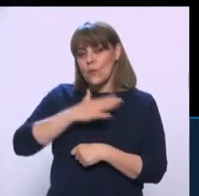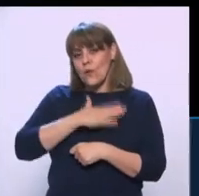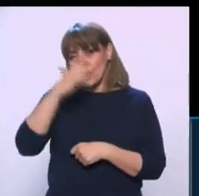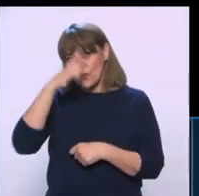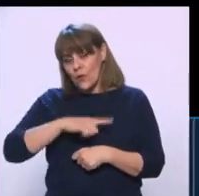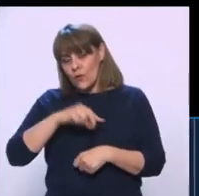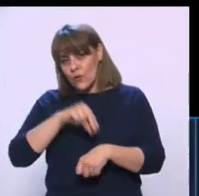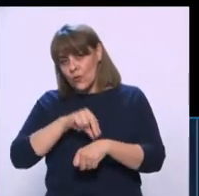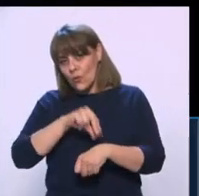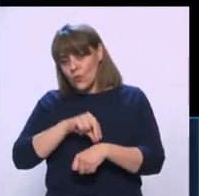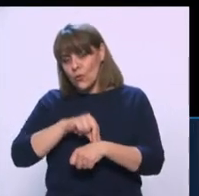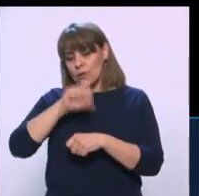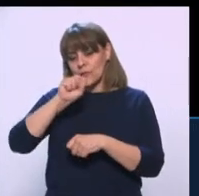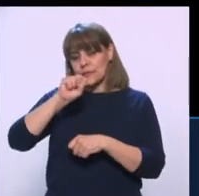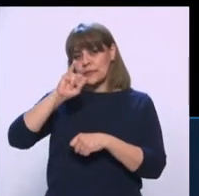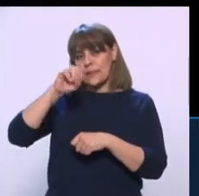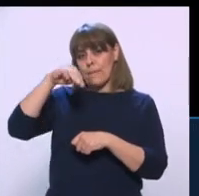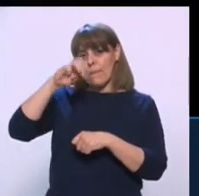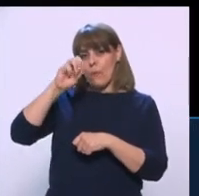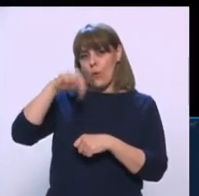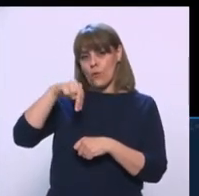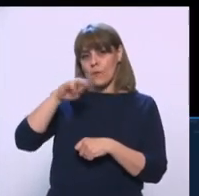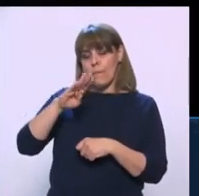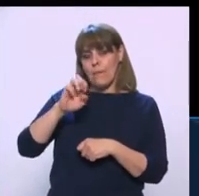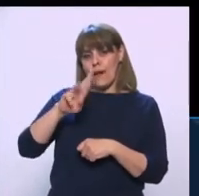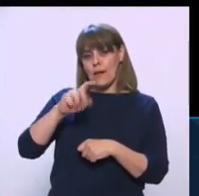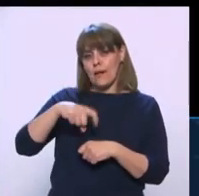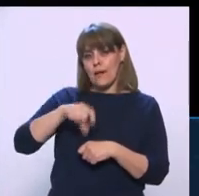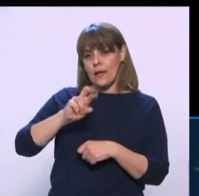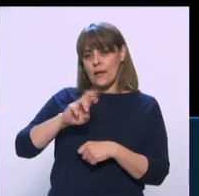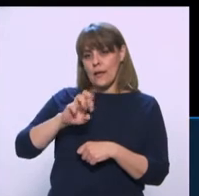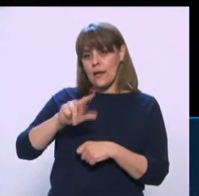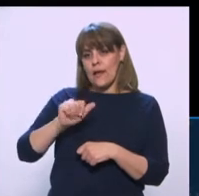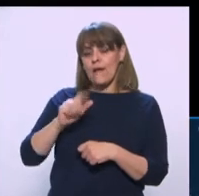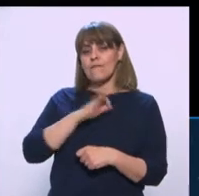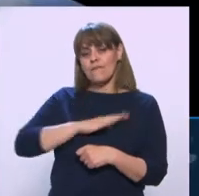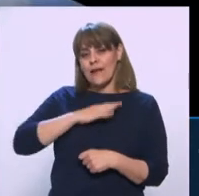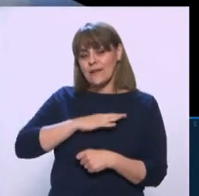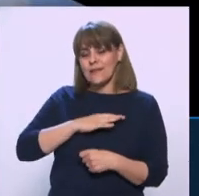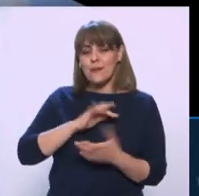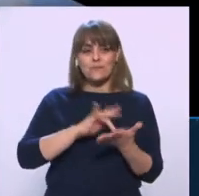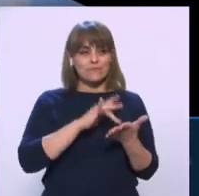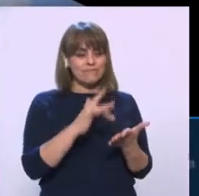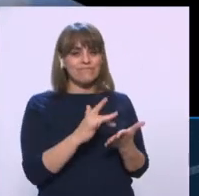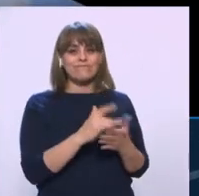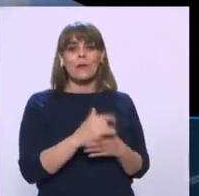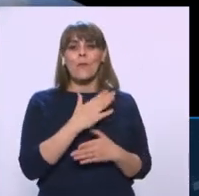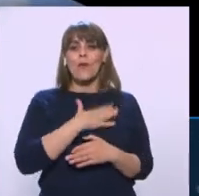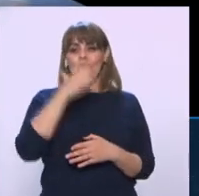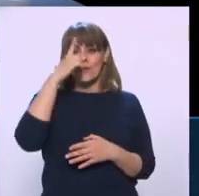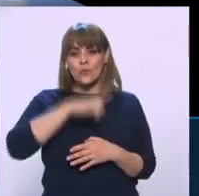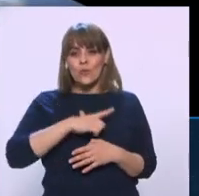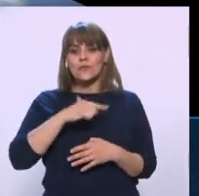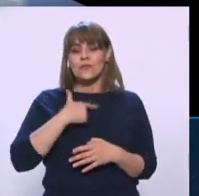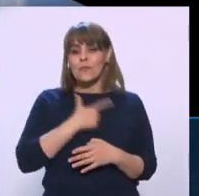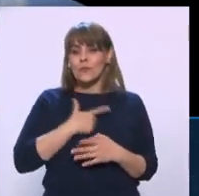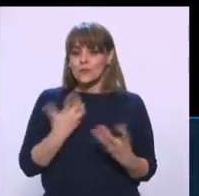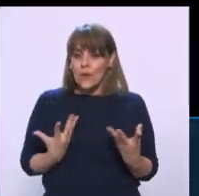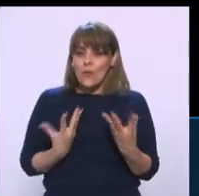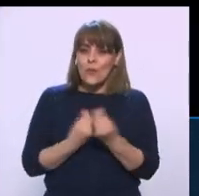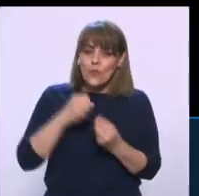noches, Dr. Simón Barquera. Muchas felicidades. Muchas gracias, Azul. Buenas noches. Un gusto estar con ustedes el día de hoy.